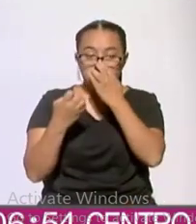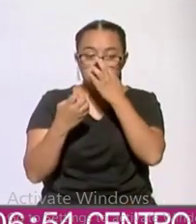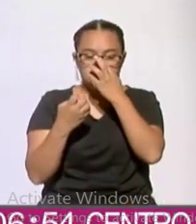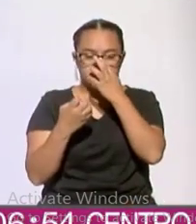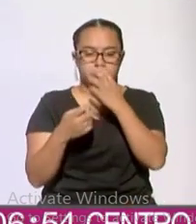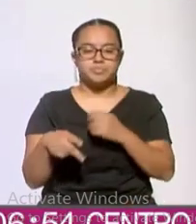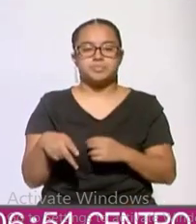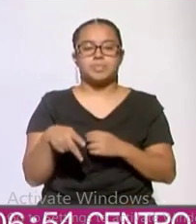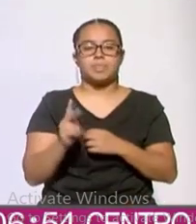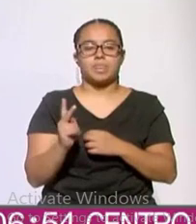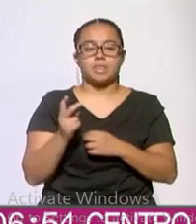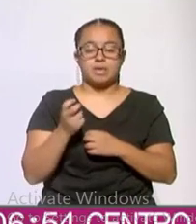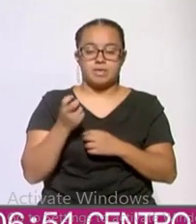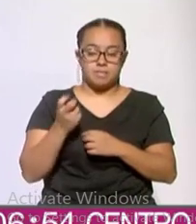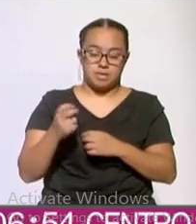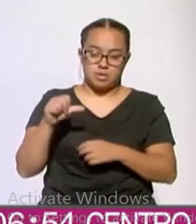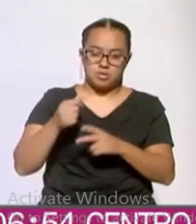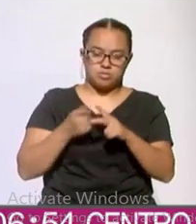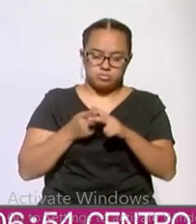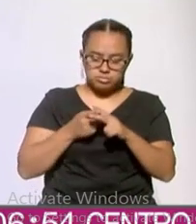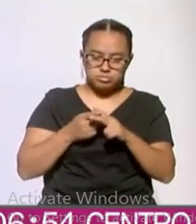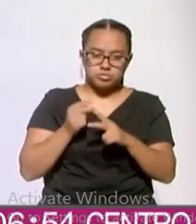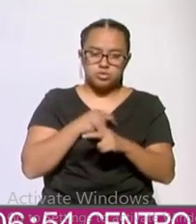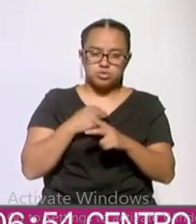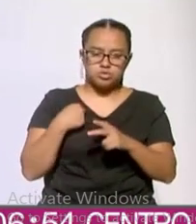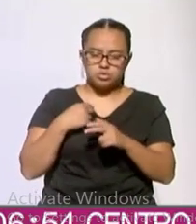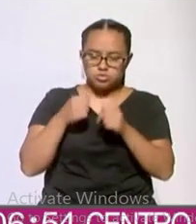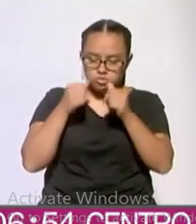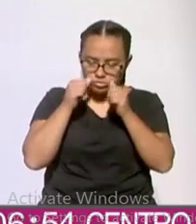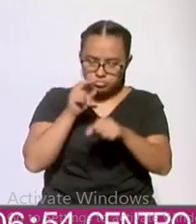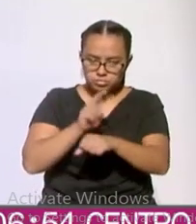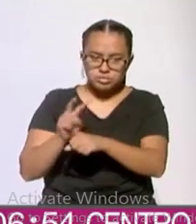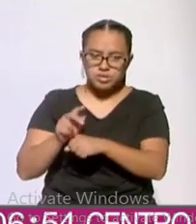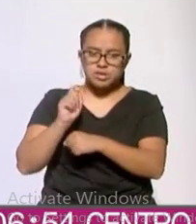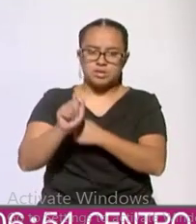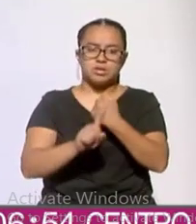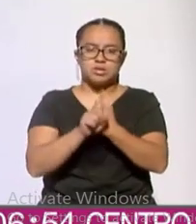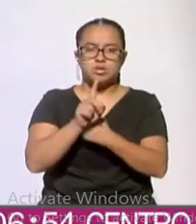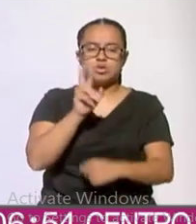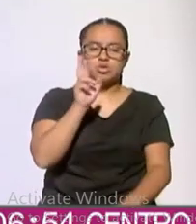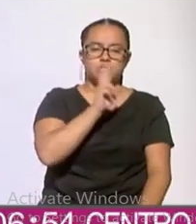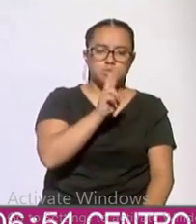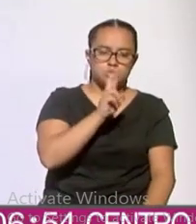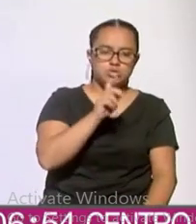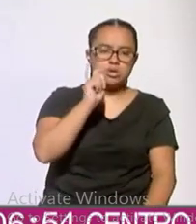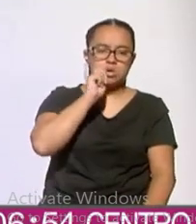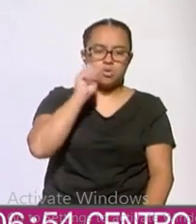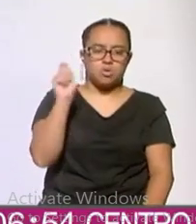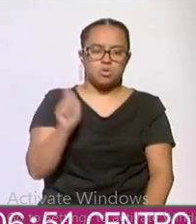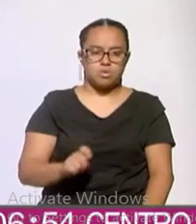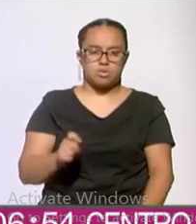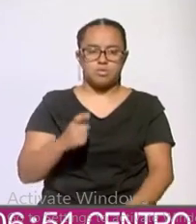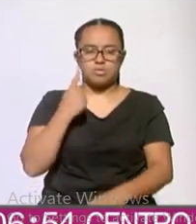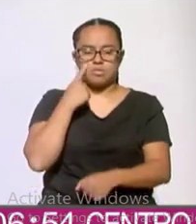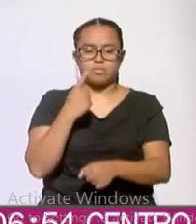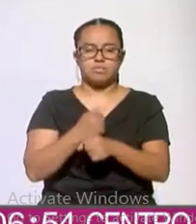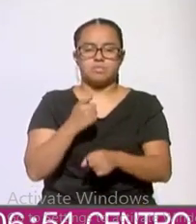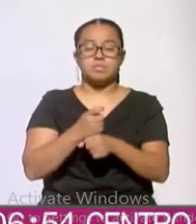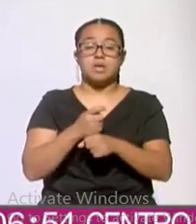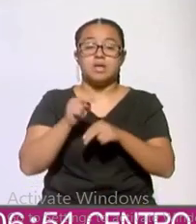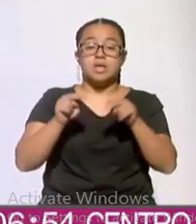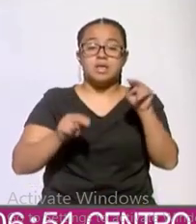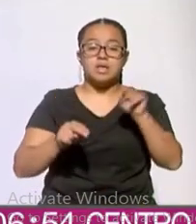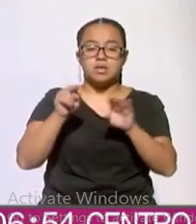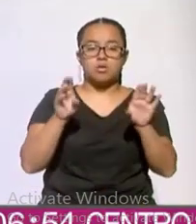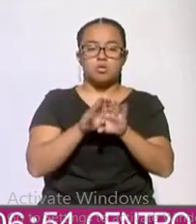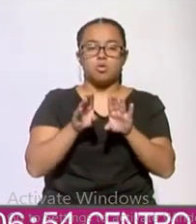pero esta mañana te reporto un seguimiento que tenemos sobre el conflicto entre Rusia y Ucrania. Primero son niveles de